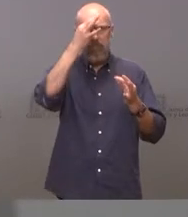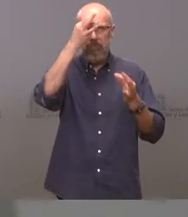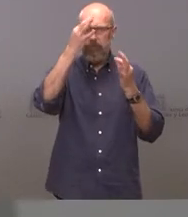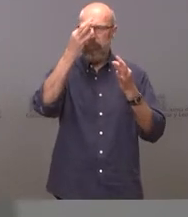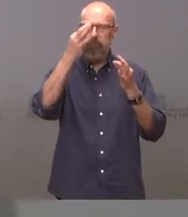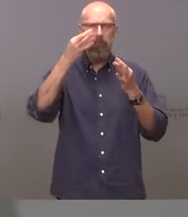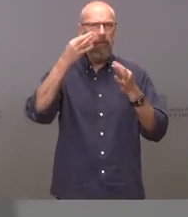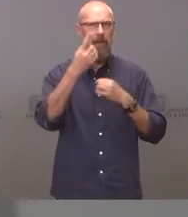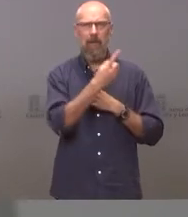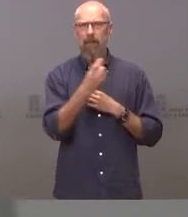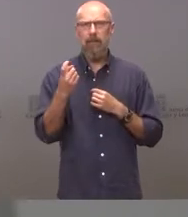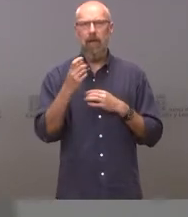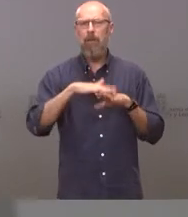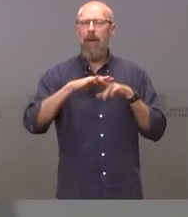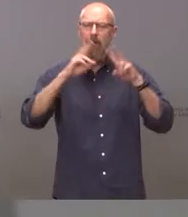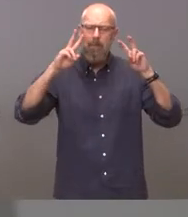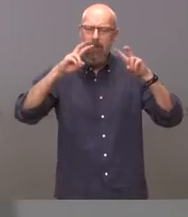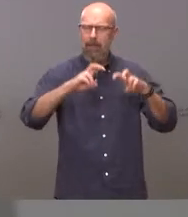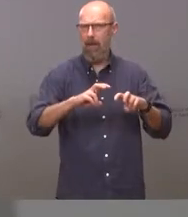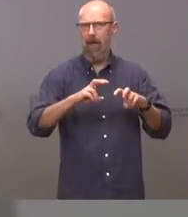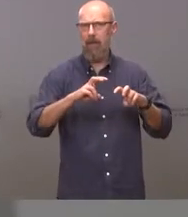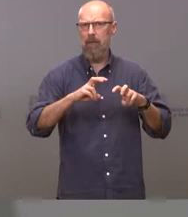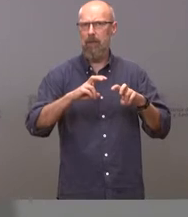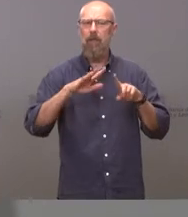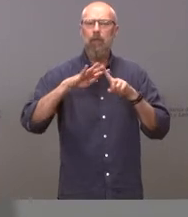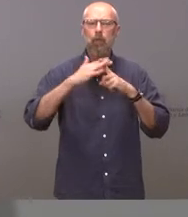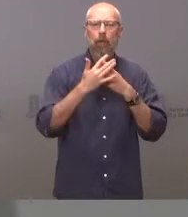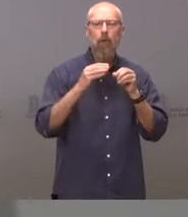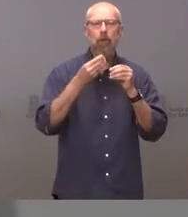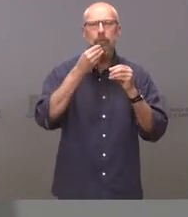en la investigación de los hechos denunciados.